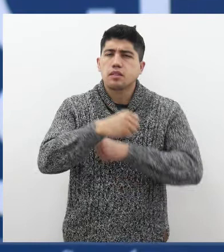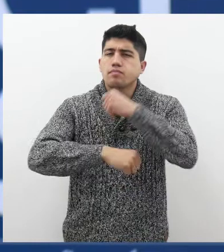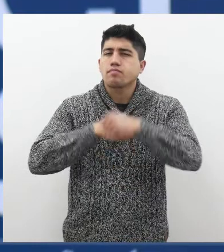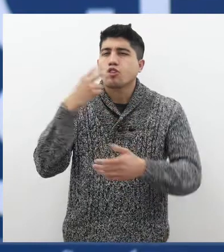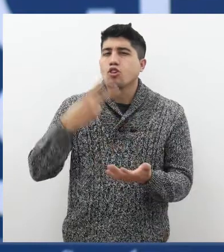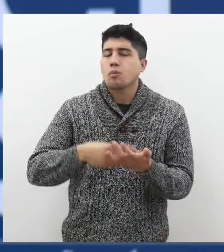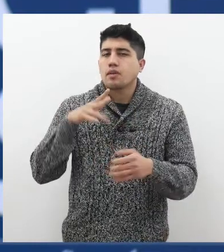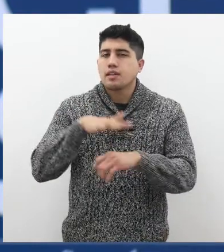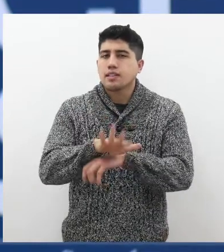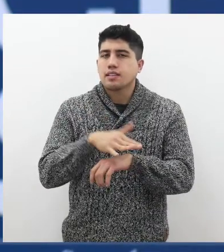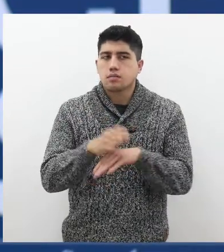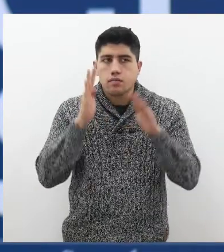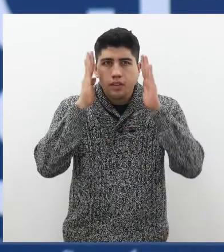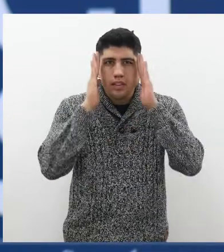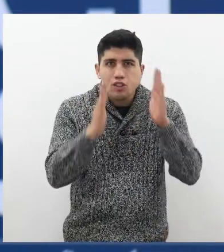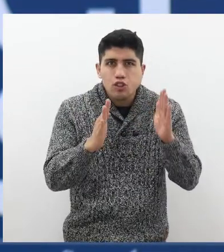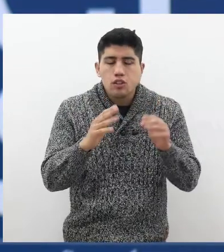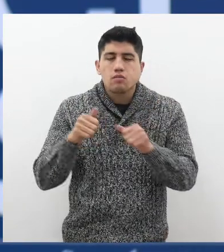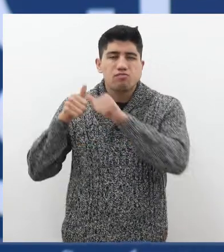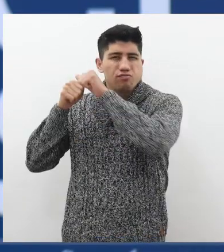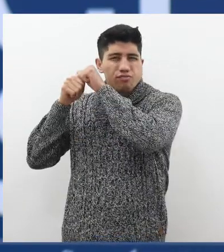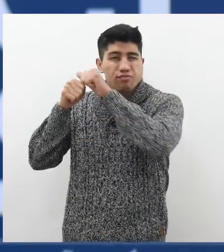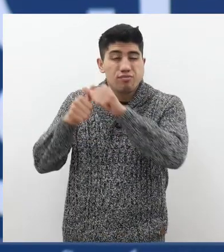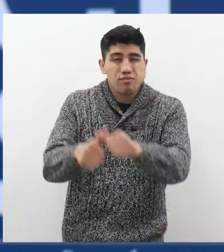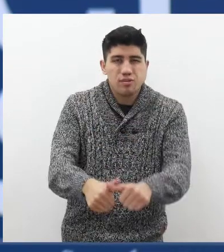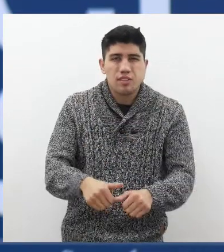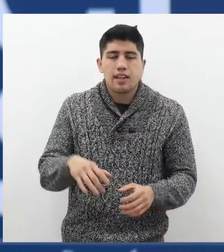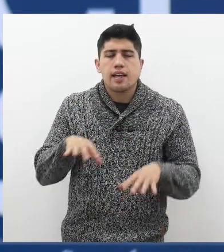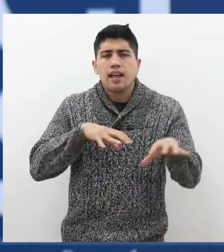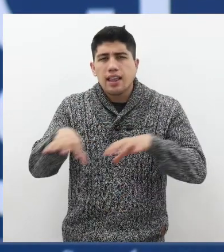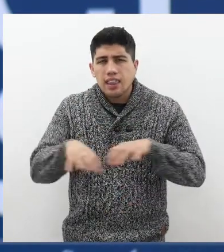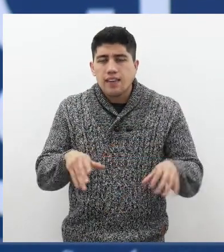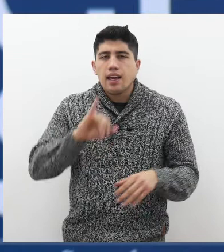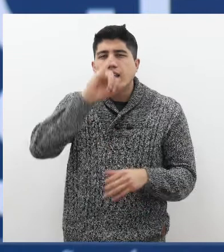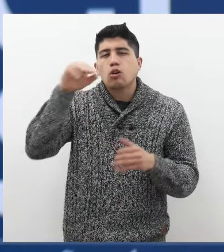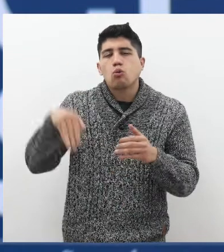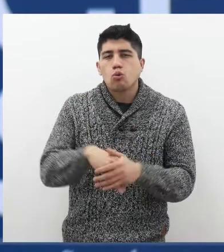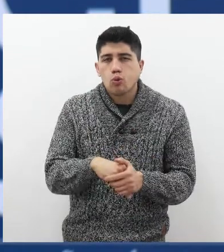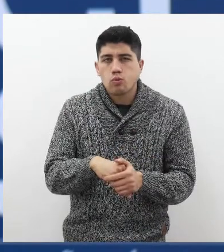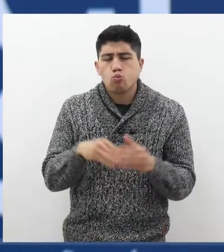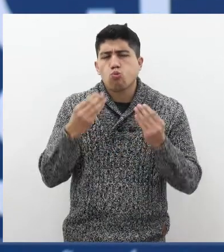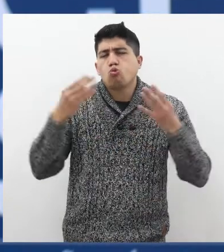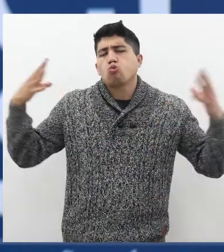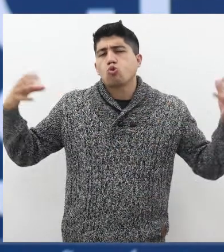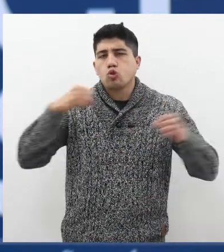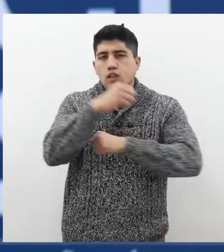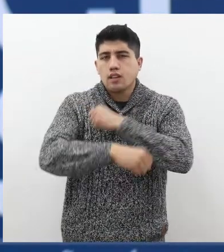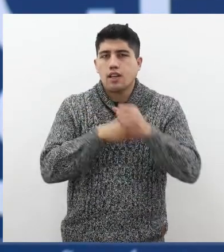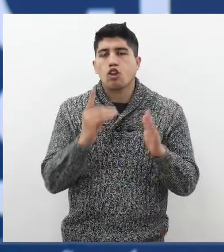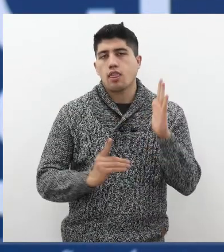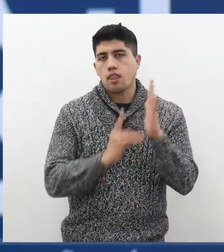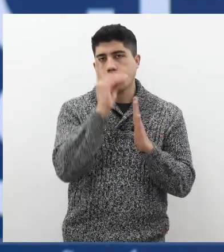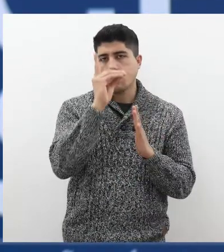en atención a la trayectoria de actividades de tipo inclusiva que durante muchos años